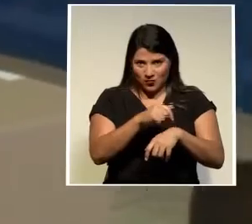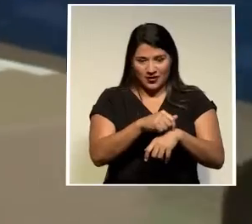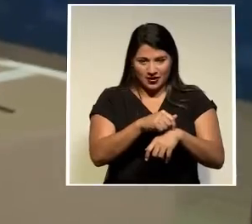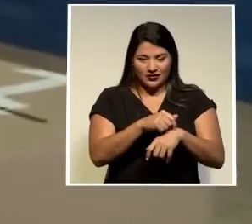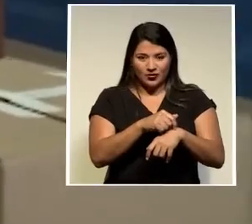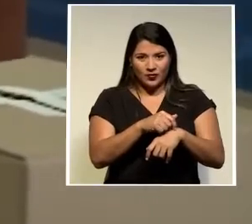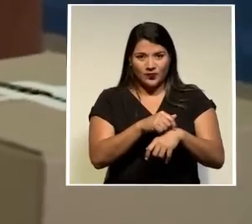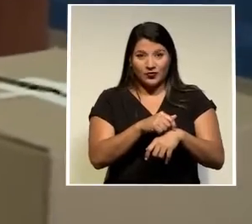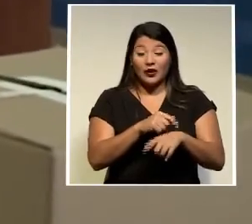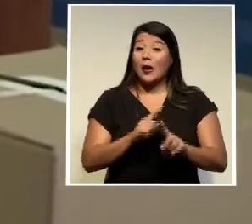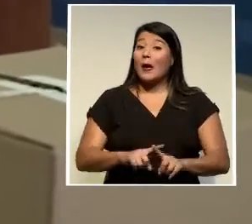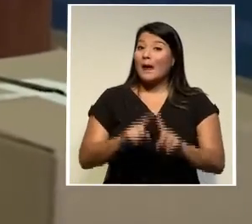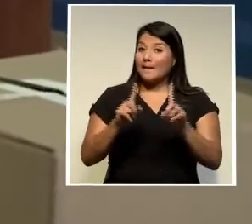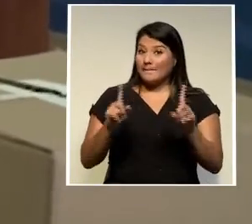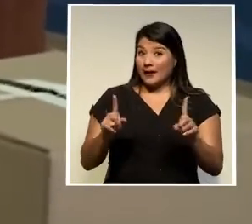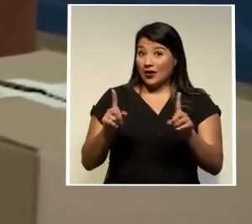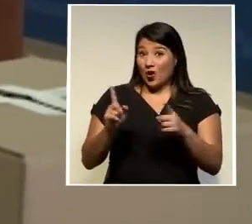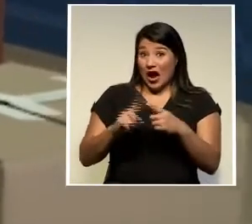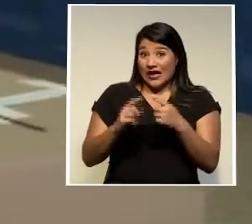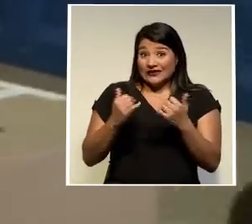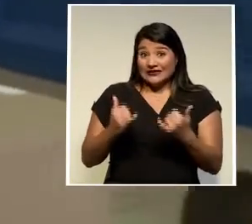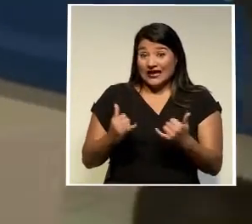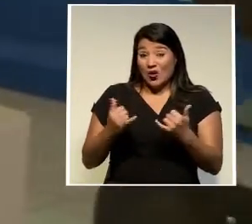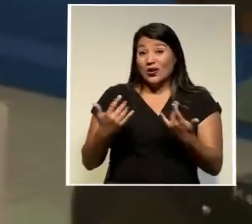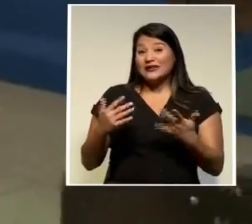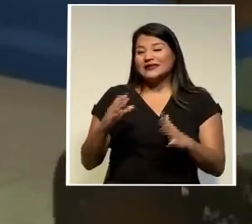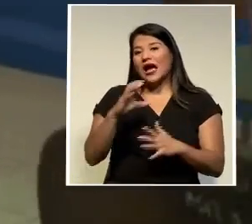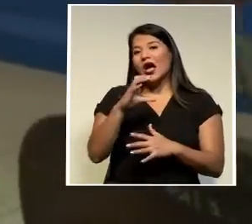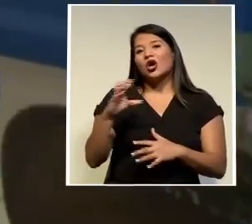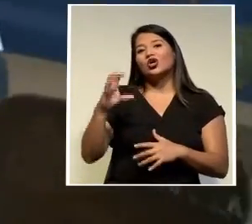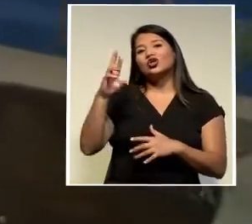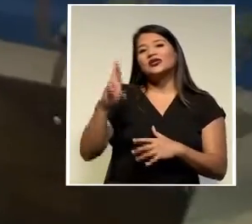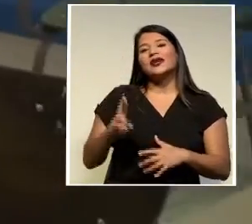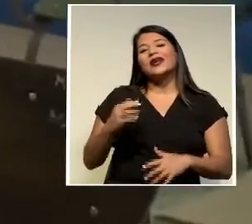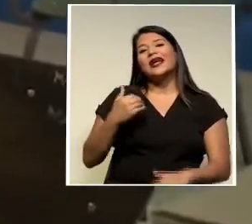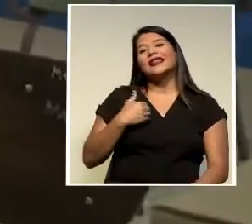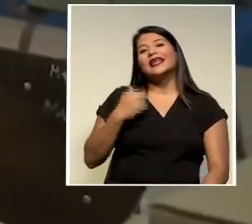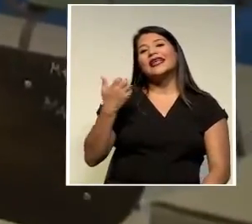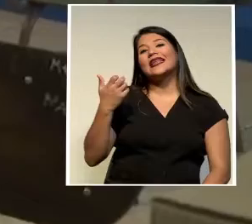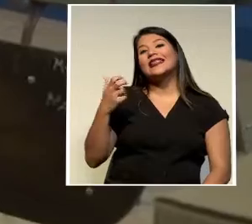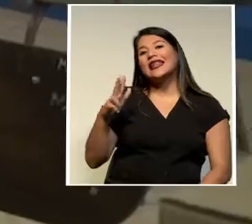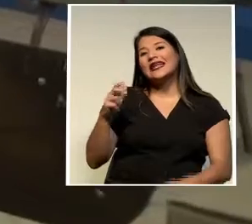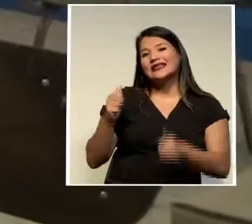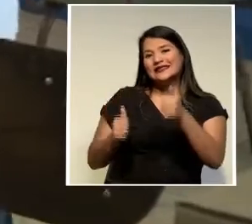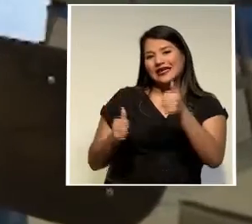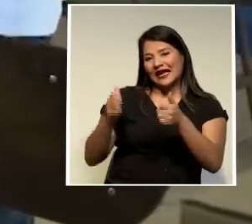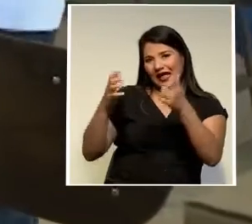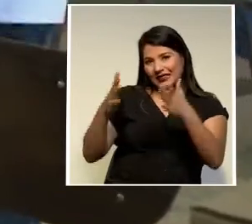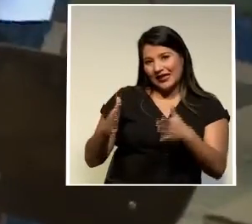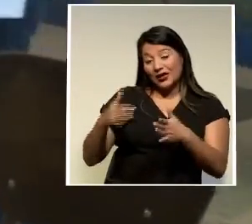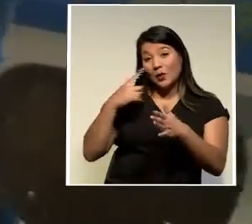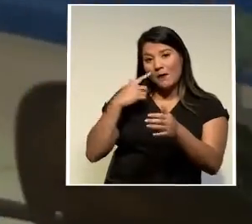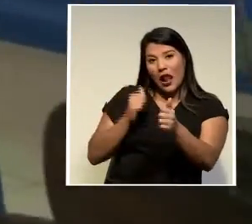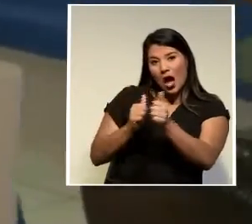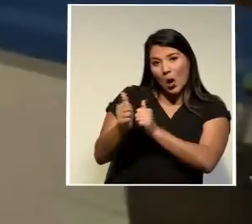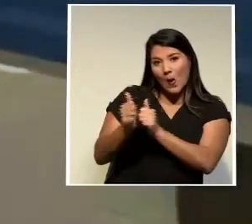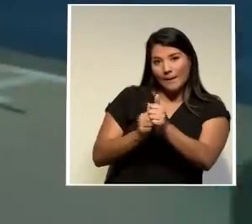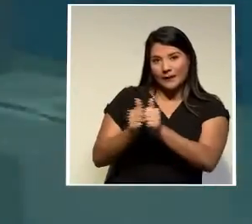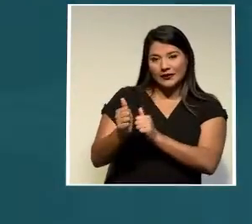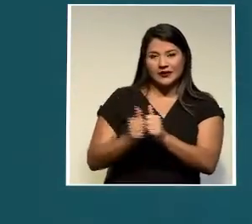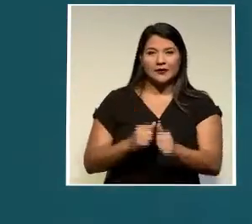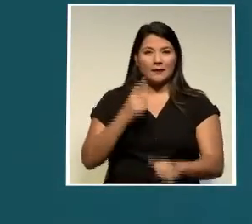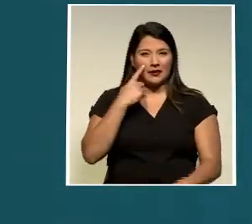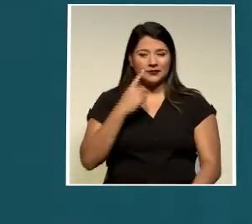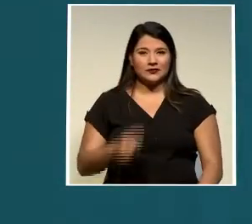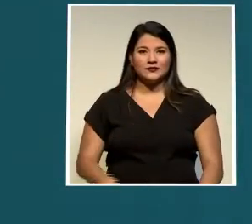participantes sin embargo a hoy ya son 13 las personas que están compitiendo por llegar a la silla presidencial en Zapote